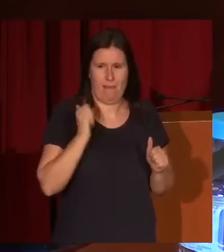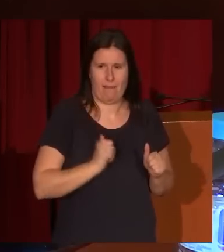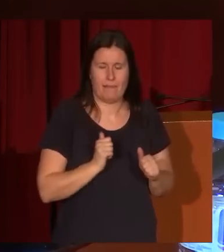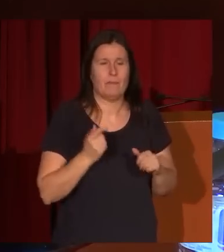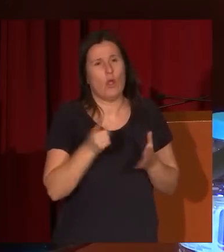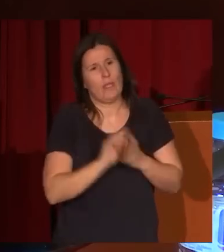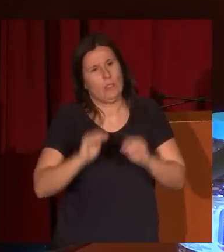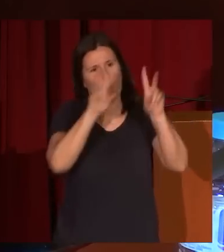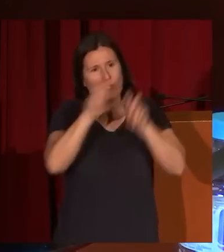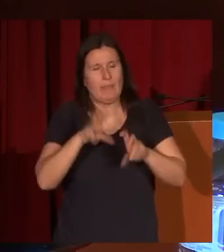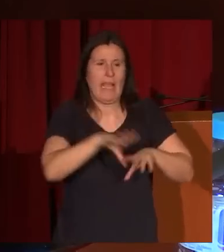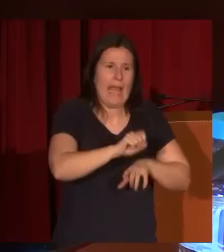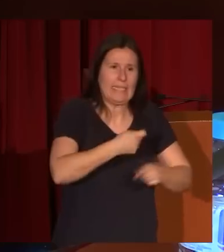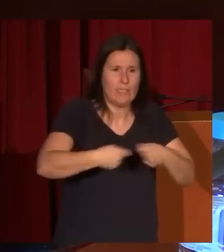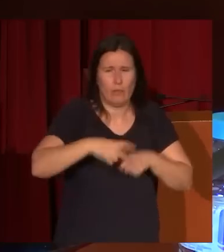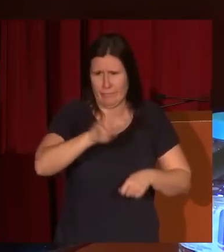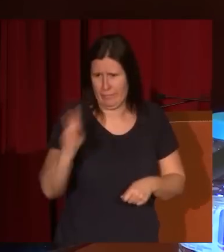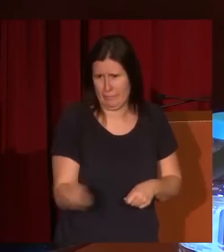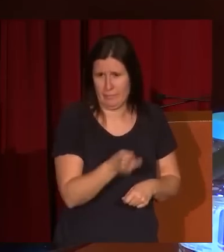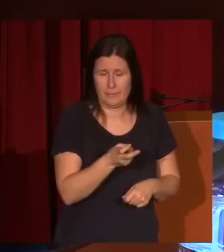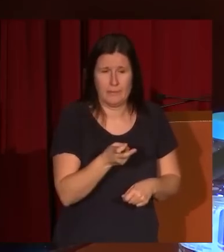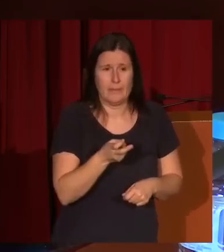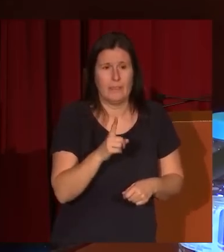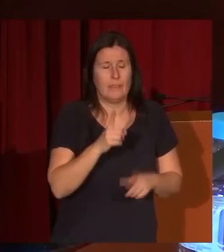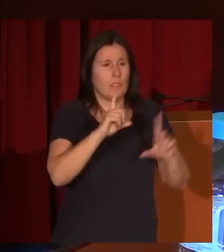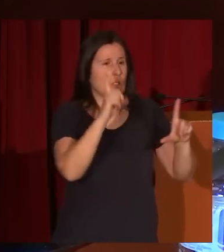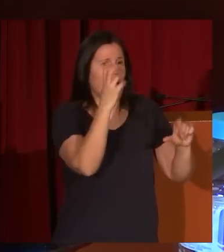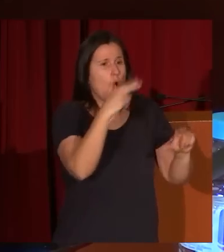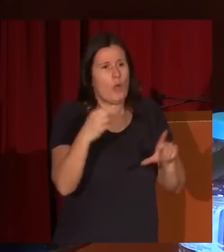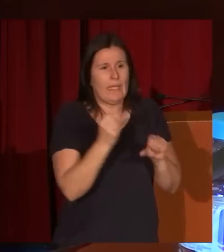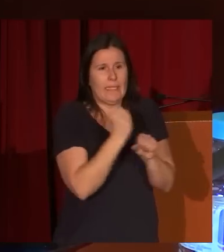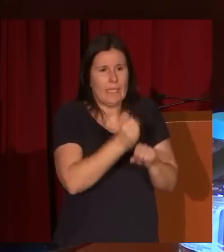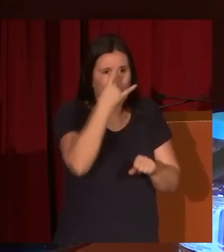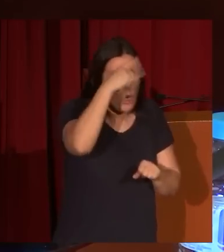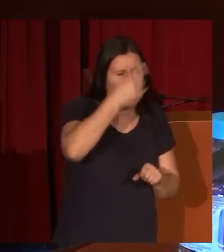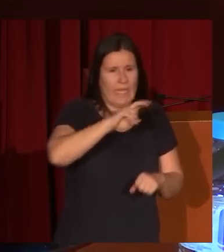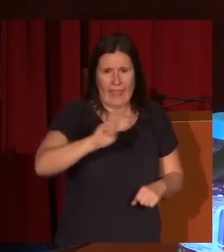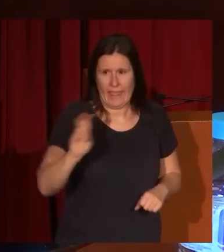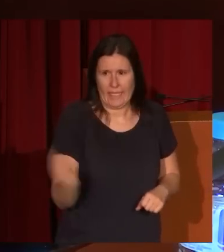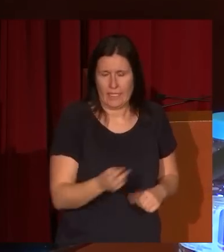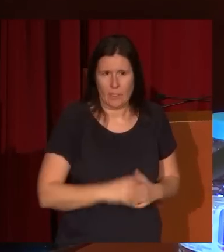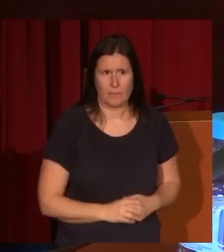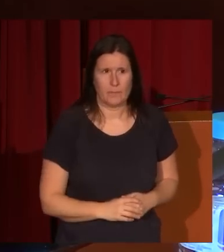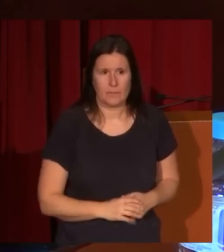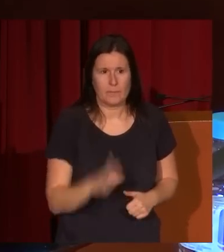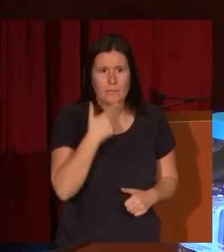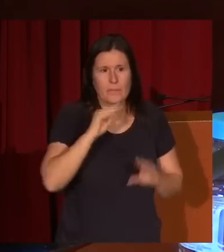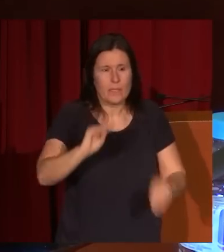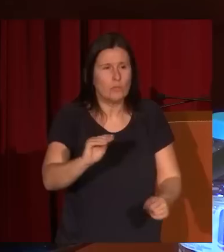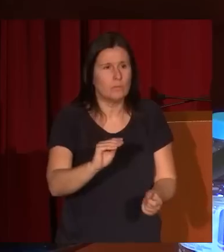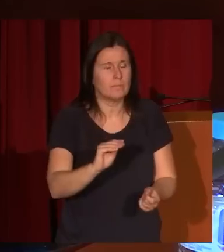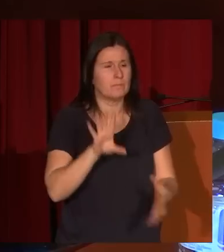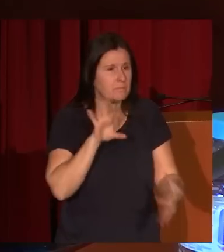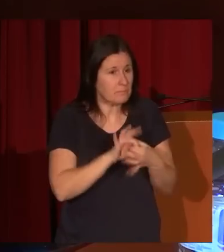Los temas de inscripción, etcétera, etcétera. Las obras de toros, etcétera. Dice, su vena